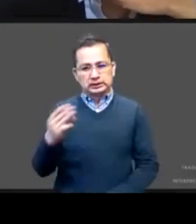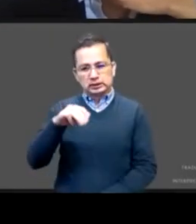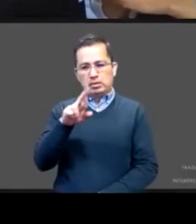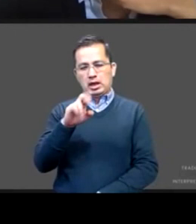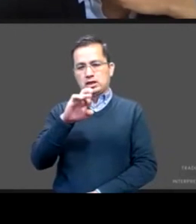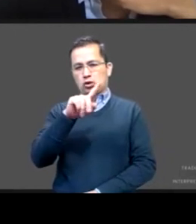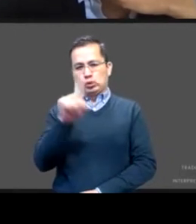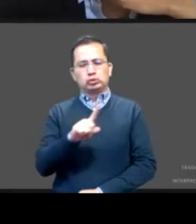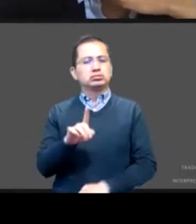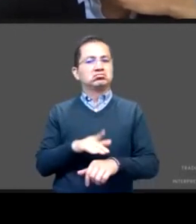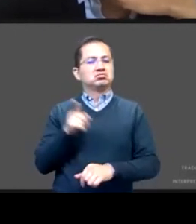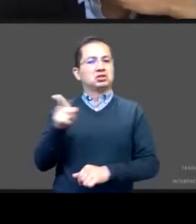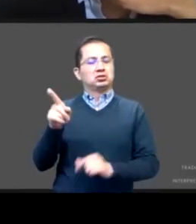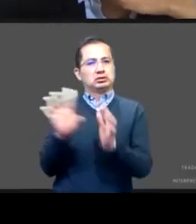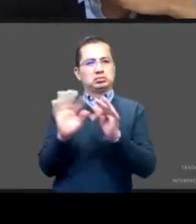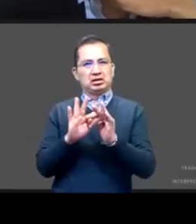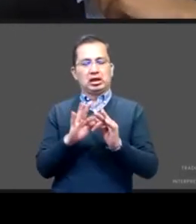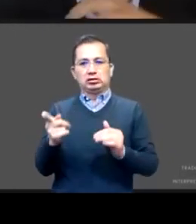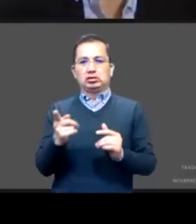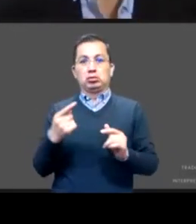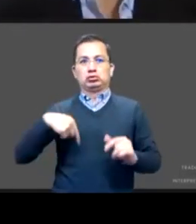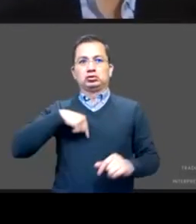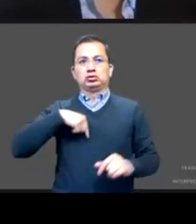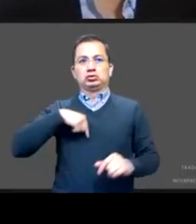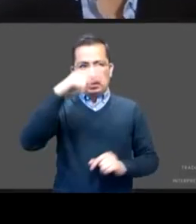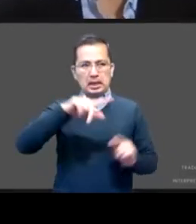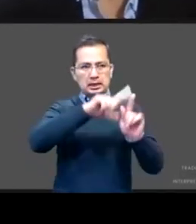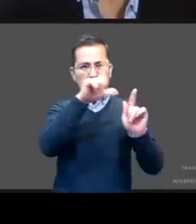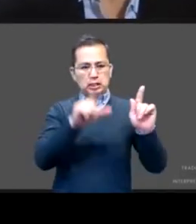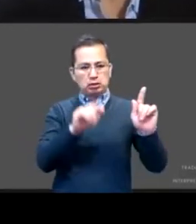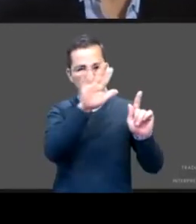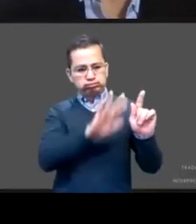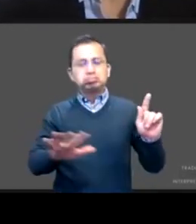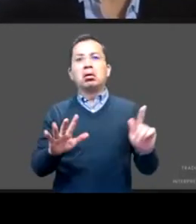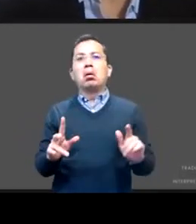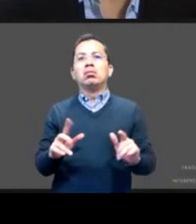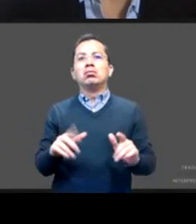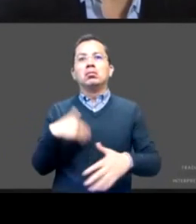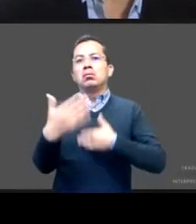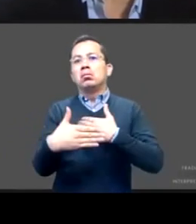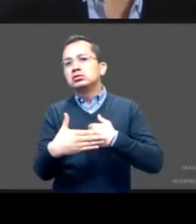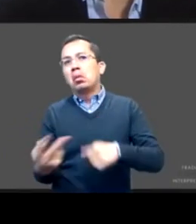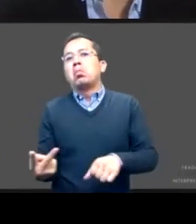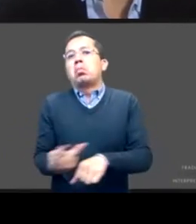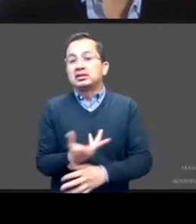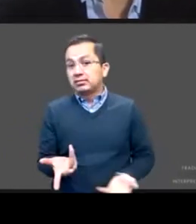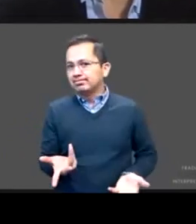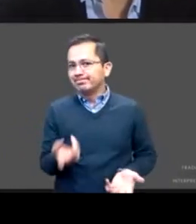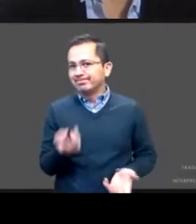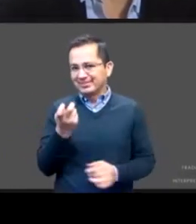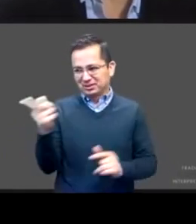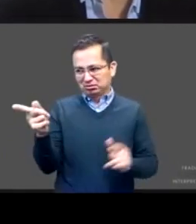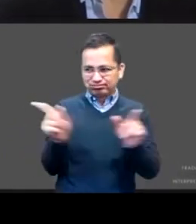que nos puede ocurrir como país si no hacemos que esta información que todas ustedes han dado nos